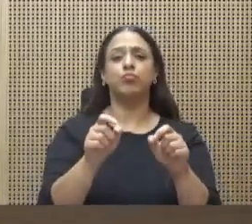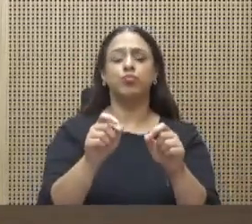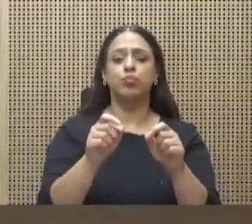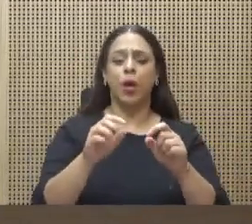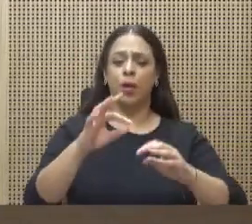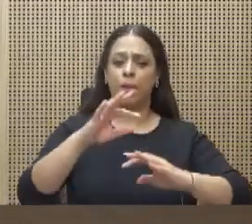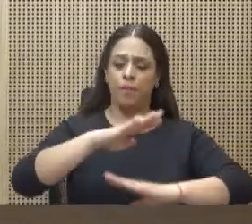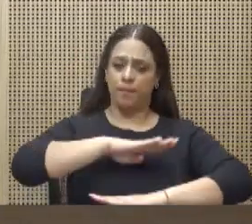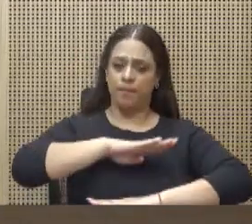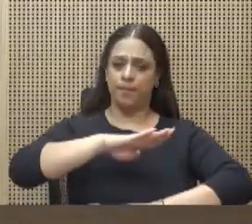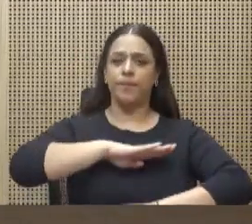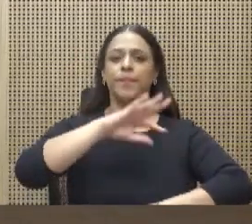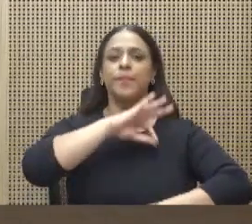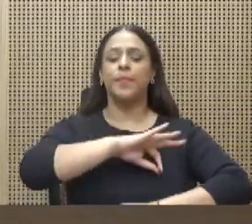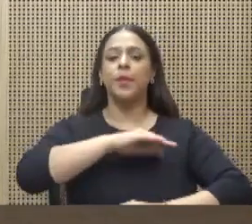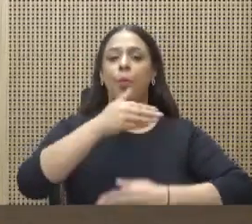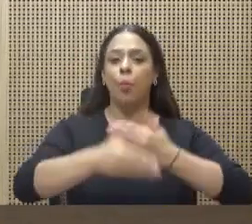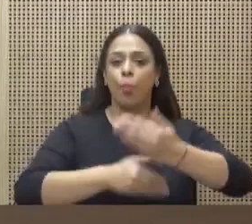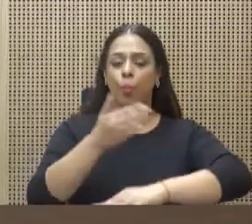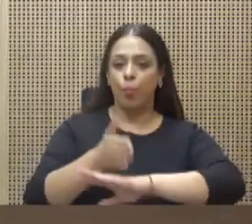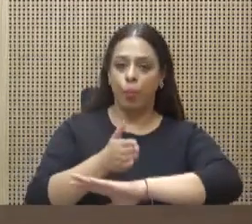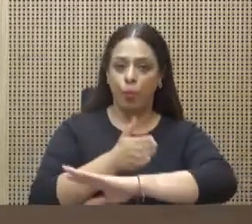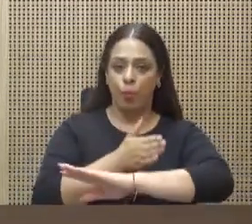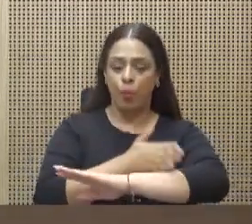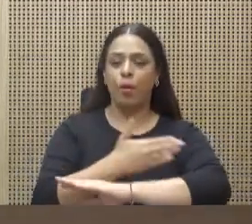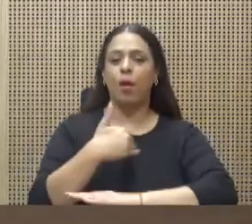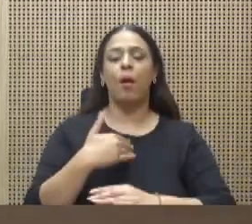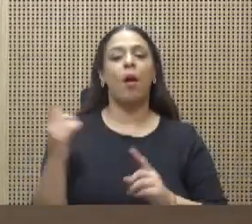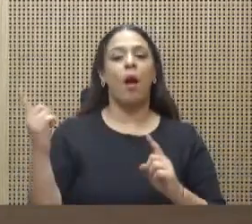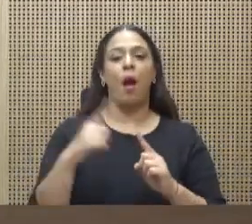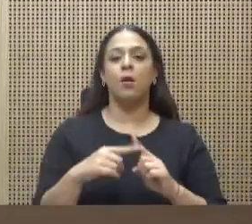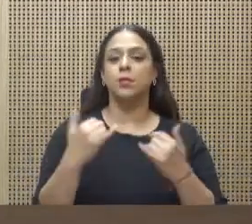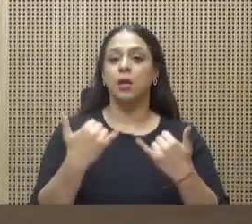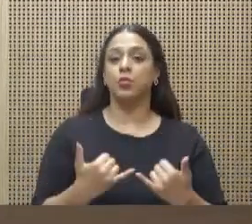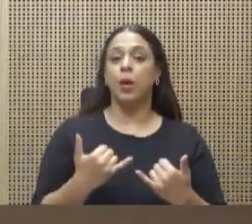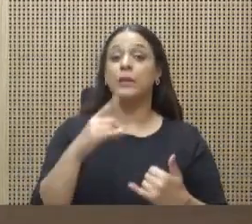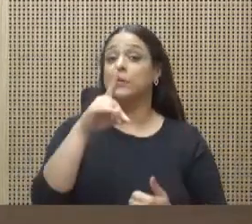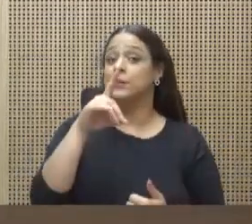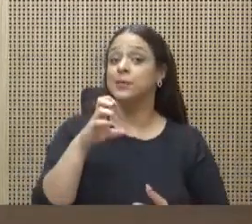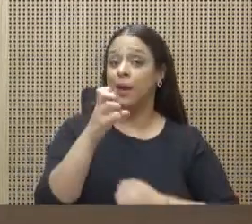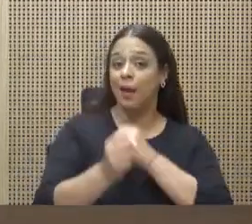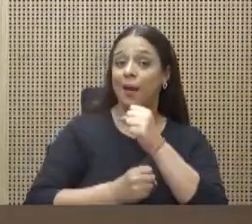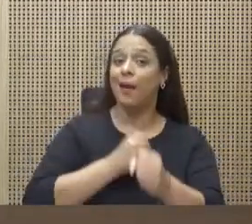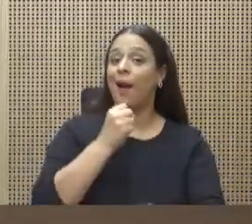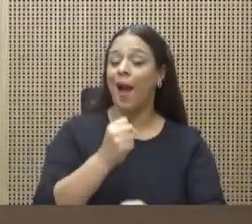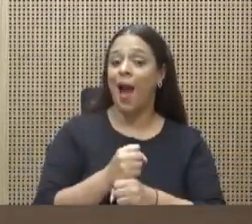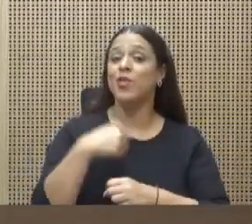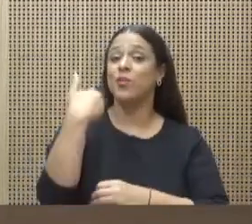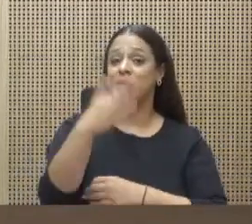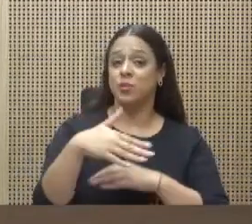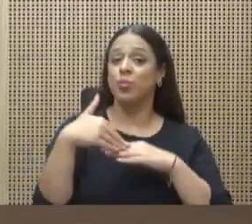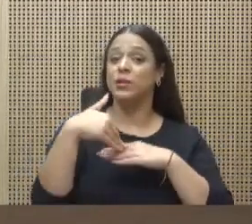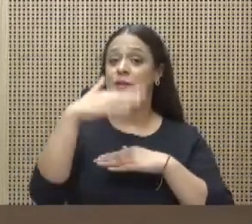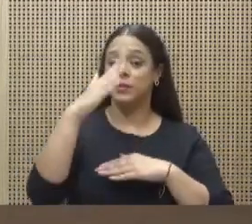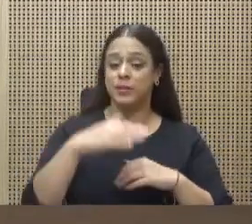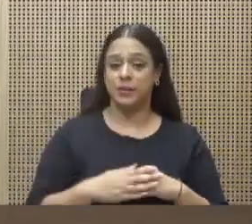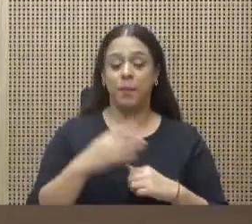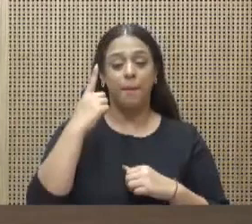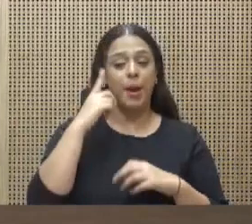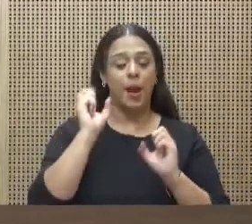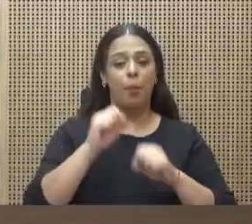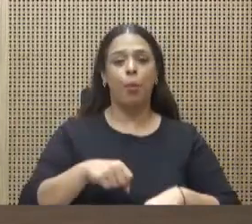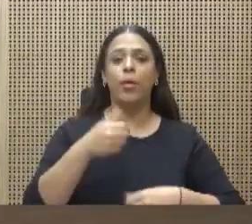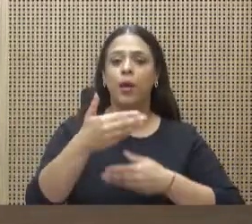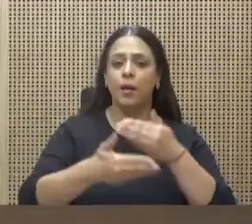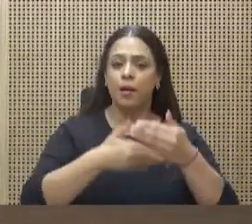siguen muy vigentes hoy, más de 100 años después. Porque para seguir progresando necesitamos un clima de